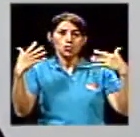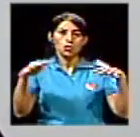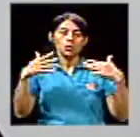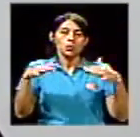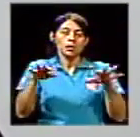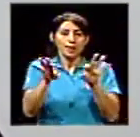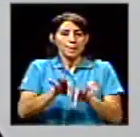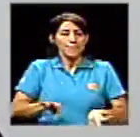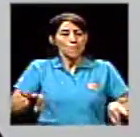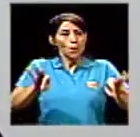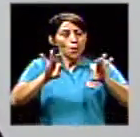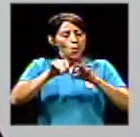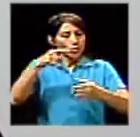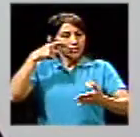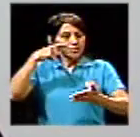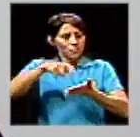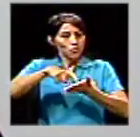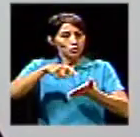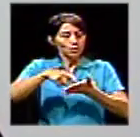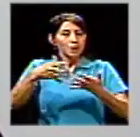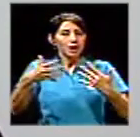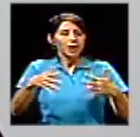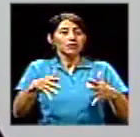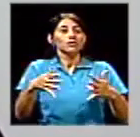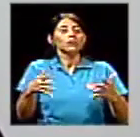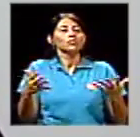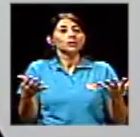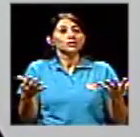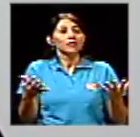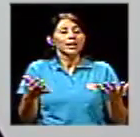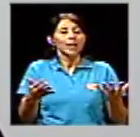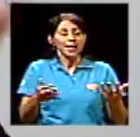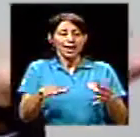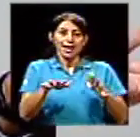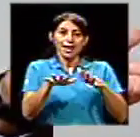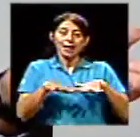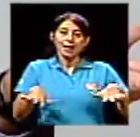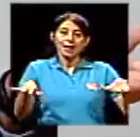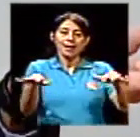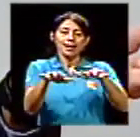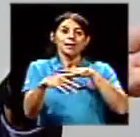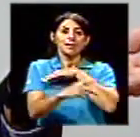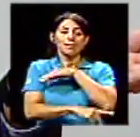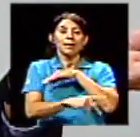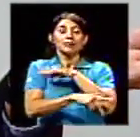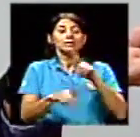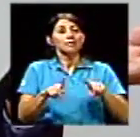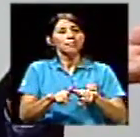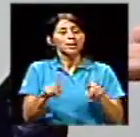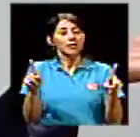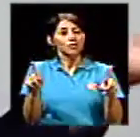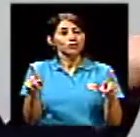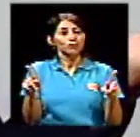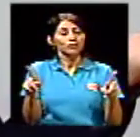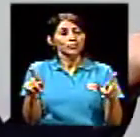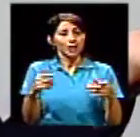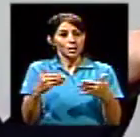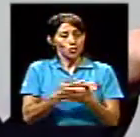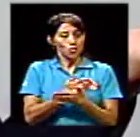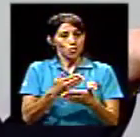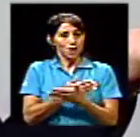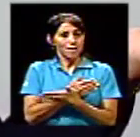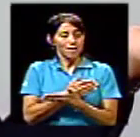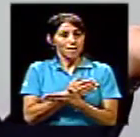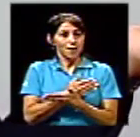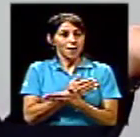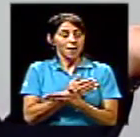ha formado en el contexto del país, pero que la nueva administración